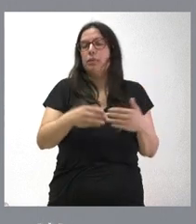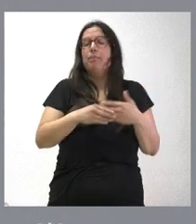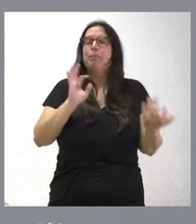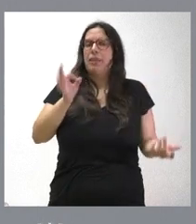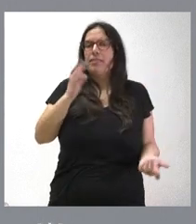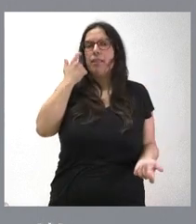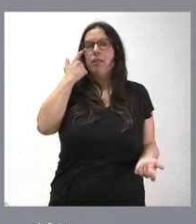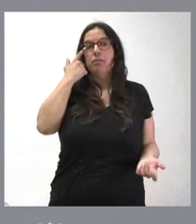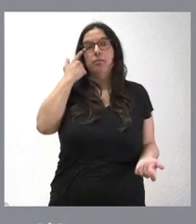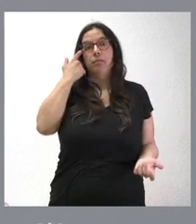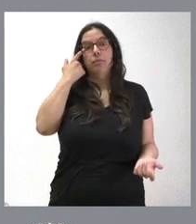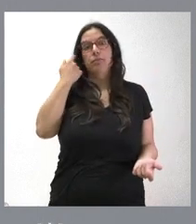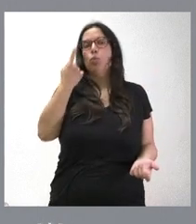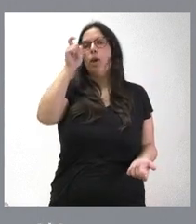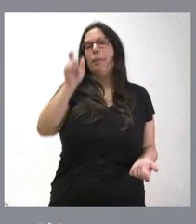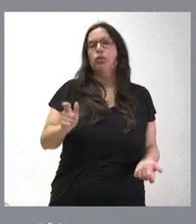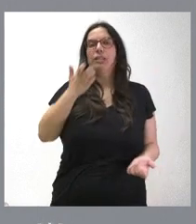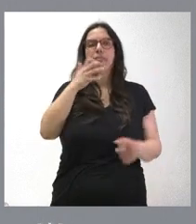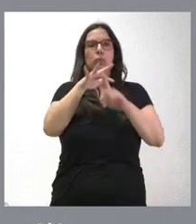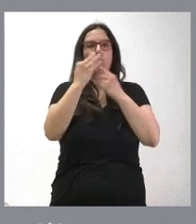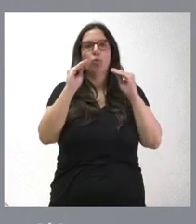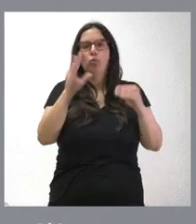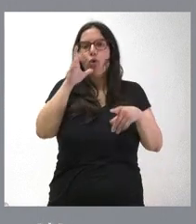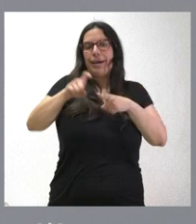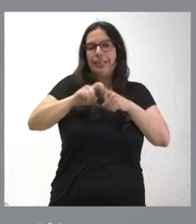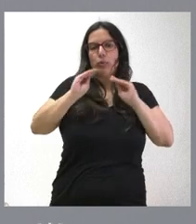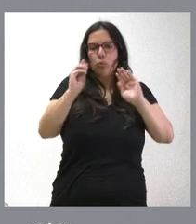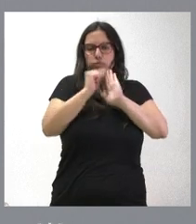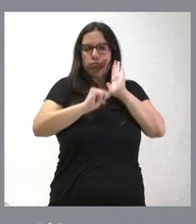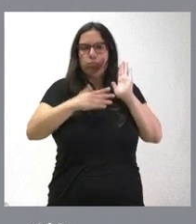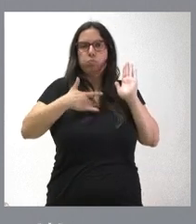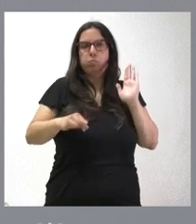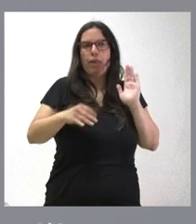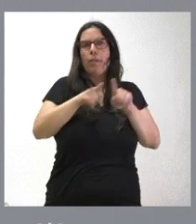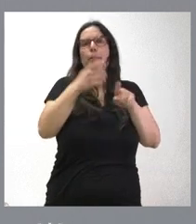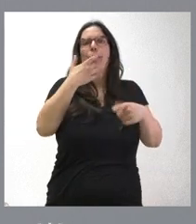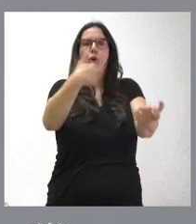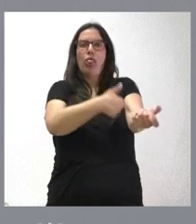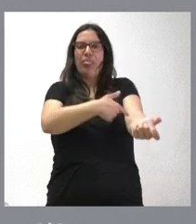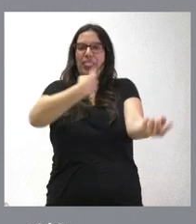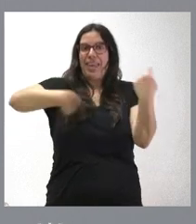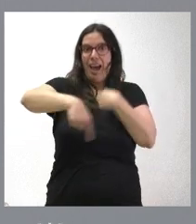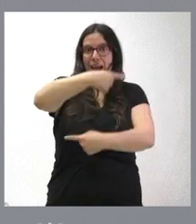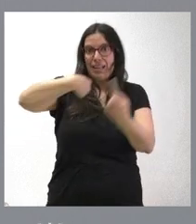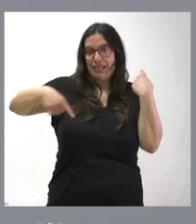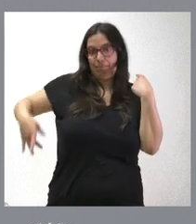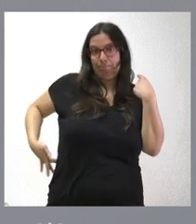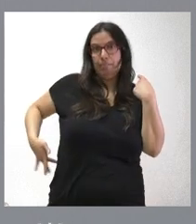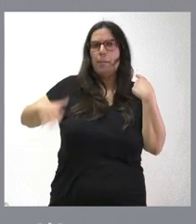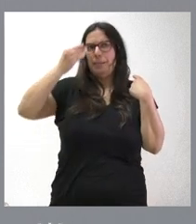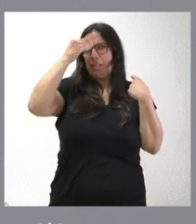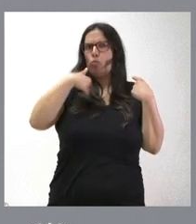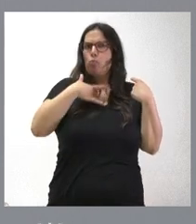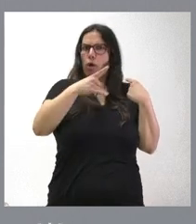que hay una persona que por sus circunstancias por sus características puede estar recibiendo una diálisis y pensar que tiene una opción a un trasplante de